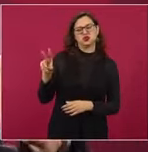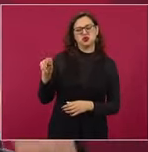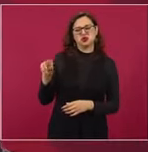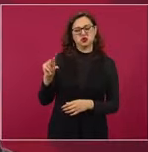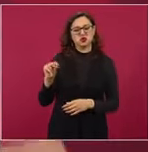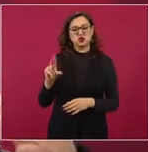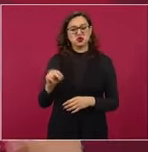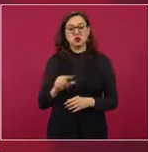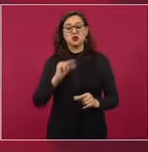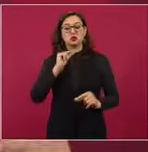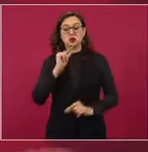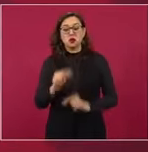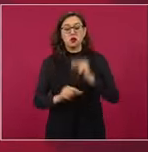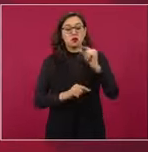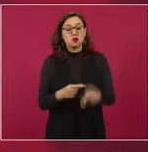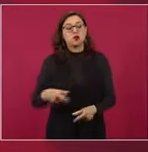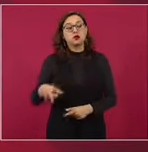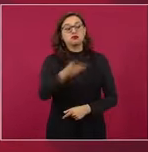creando